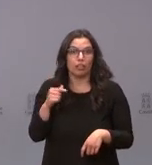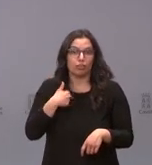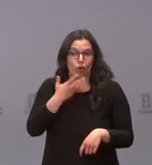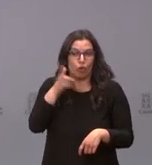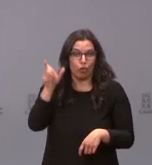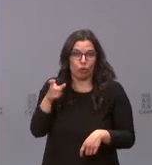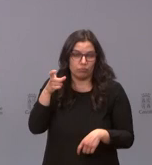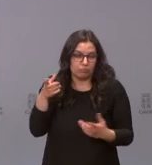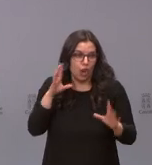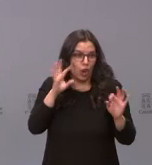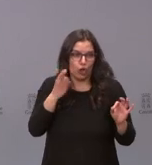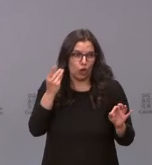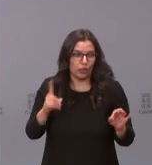entienda.